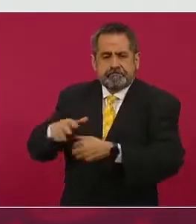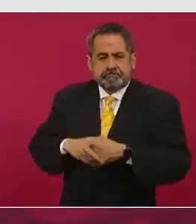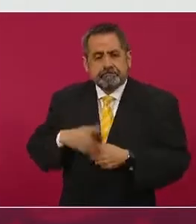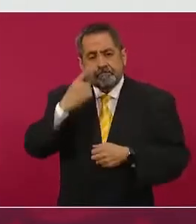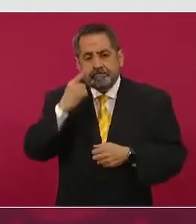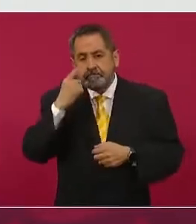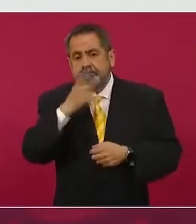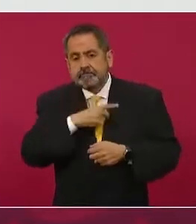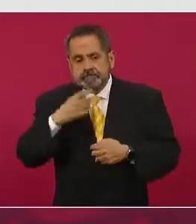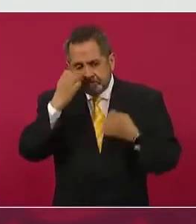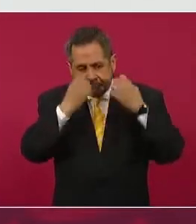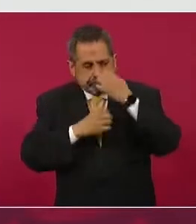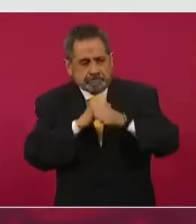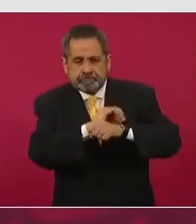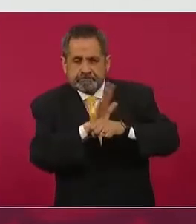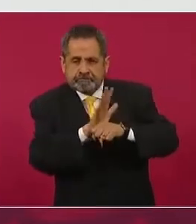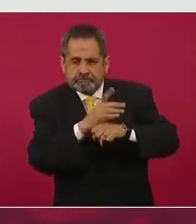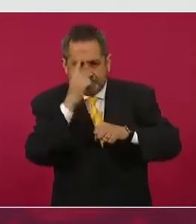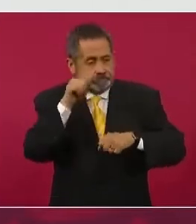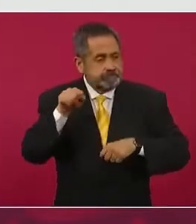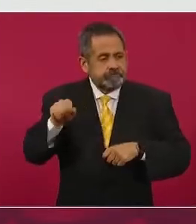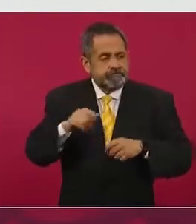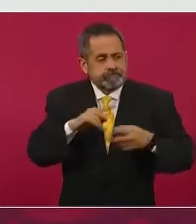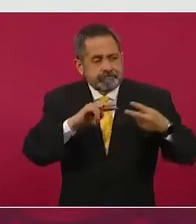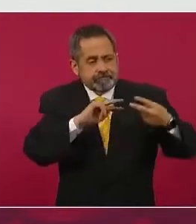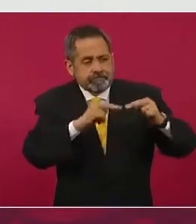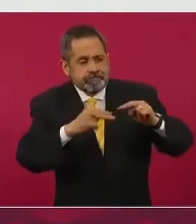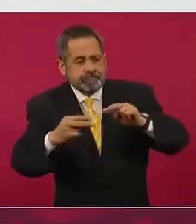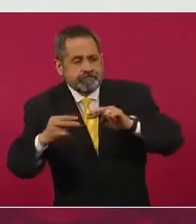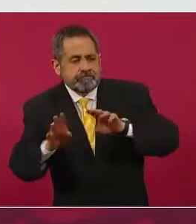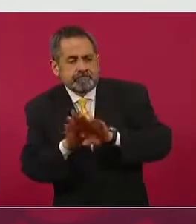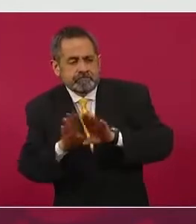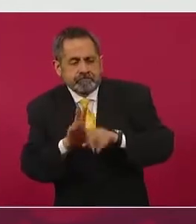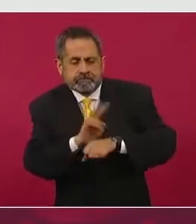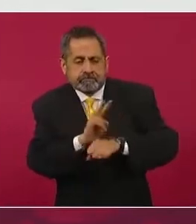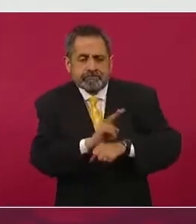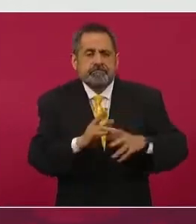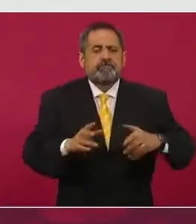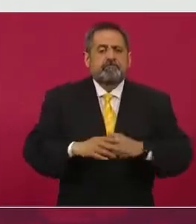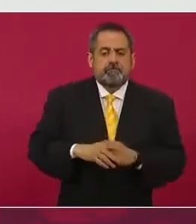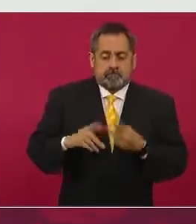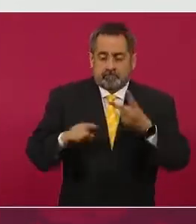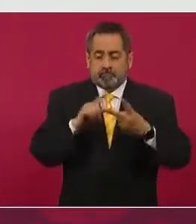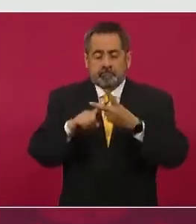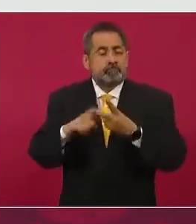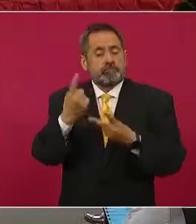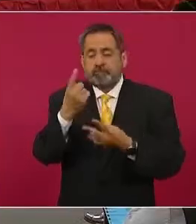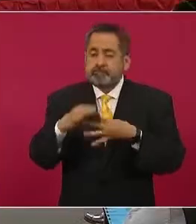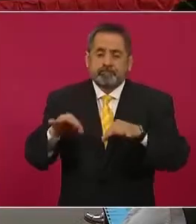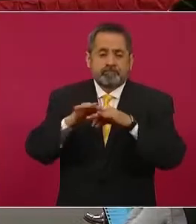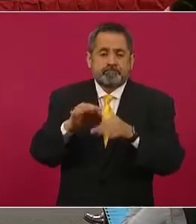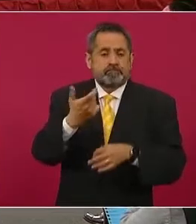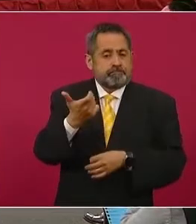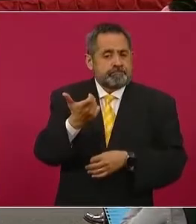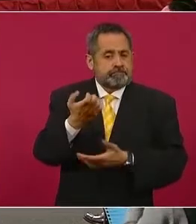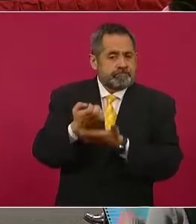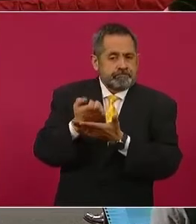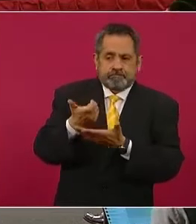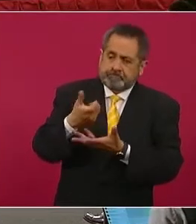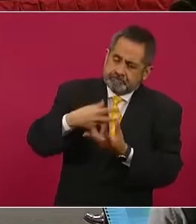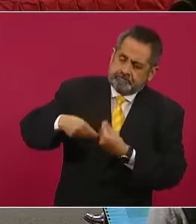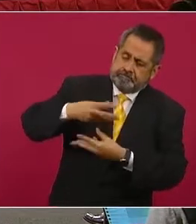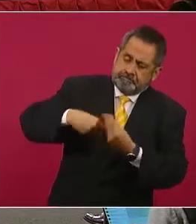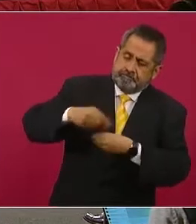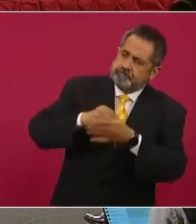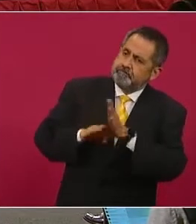del virus para la Secretaría de Salud y contribuir a la recuperación económica durante 2022. La